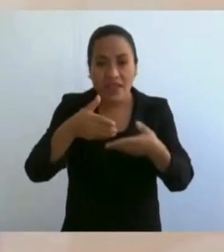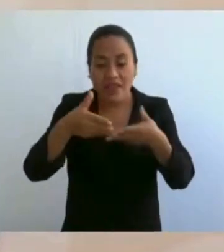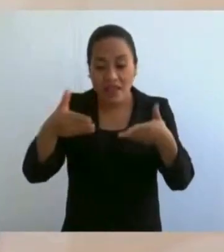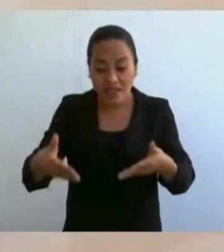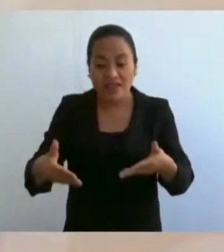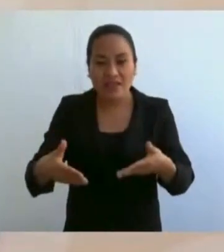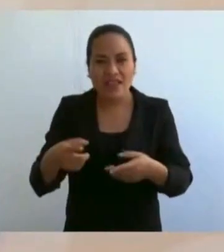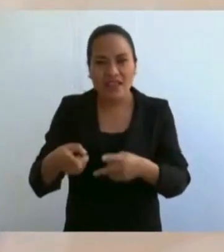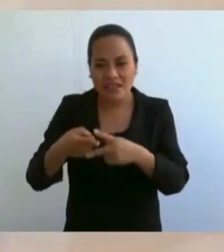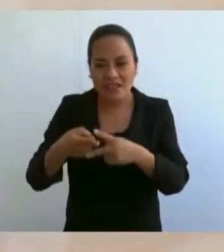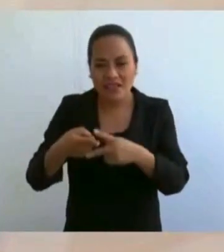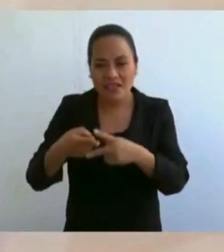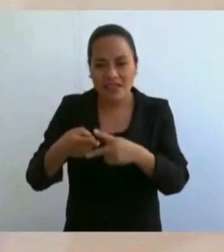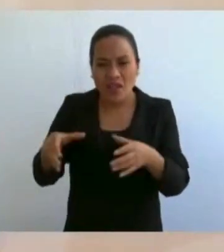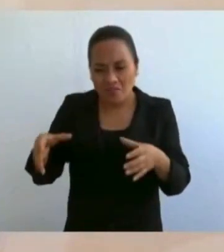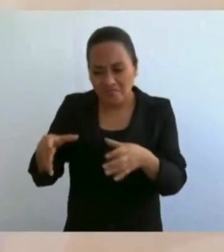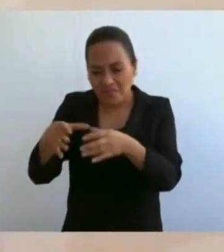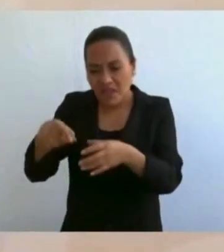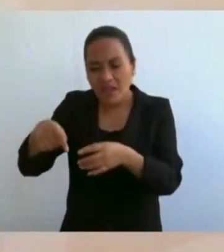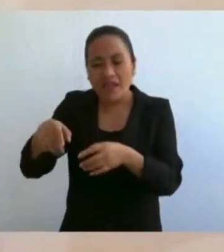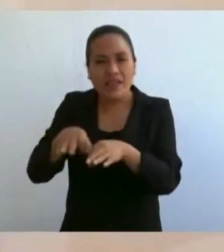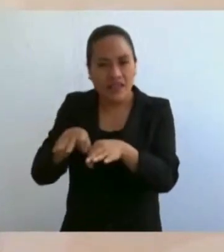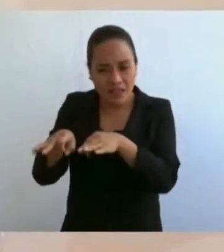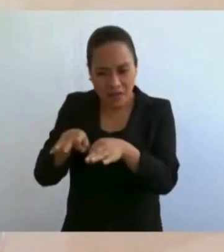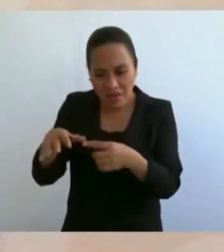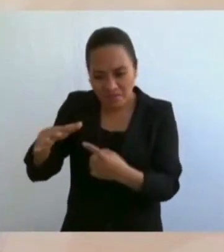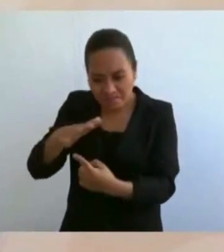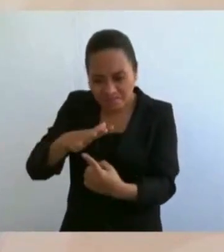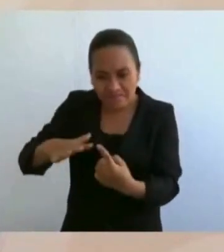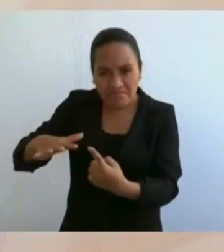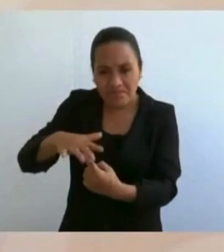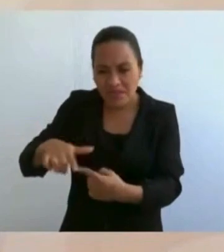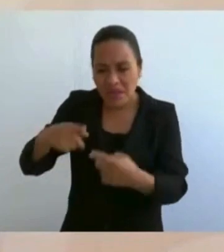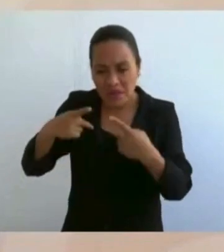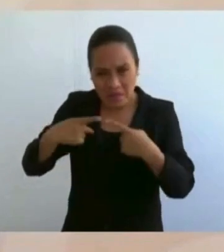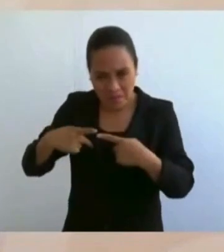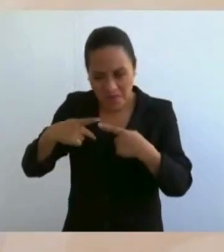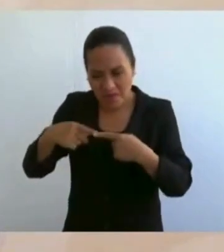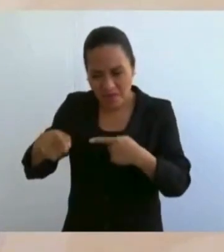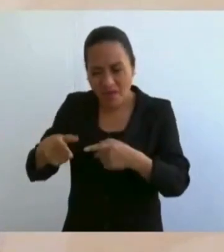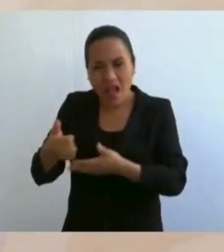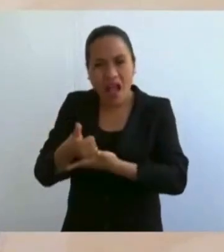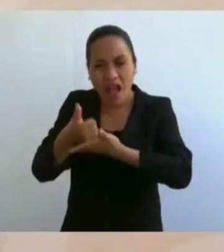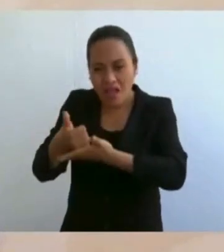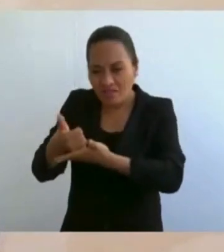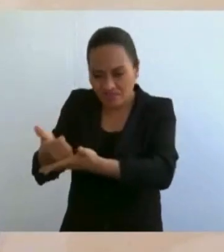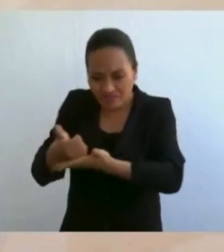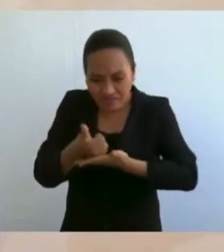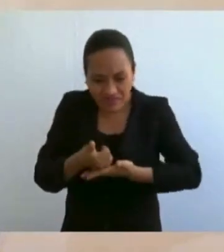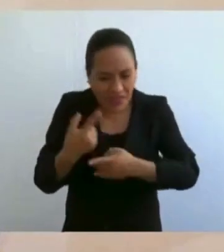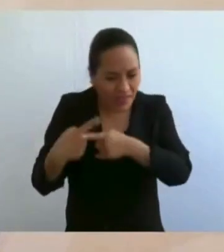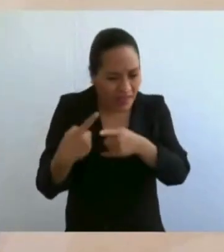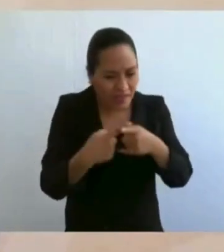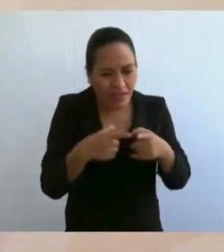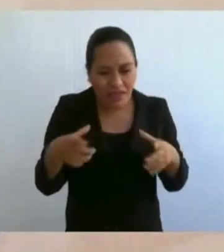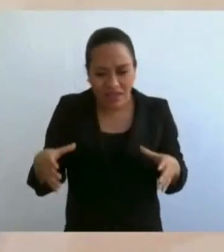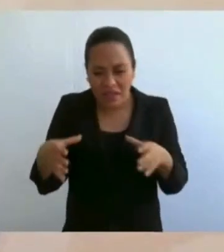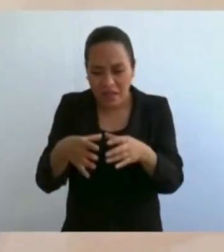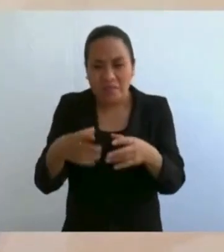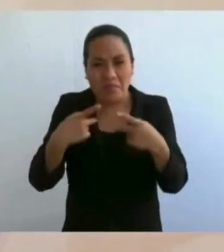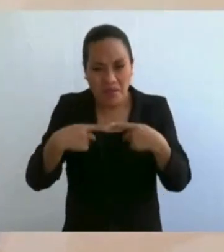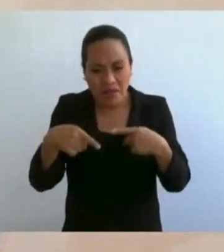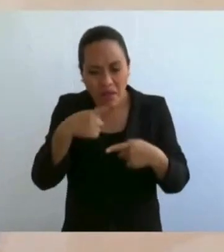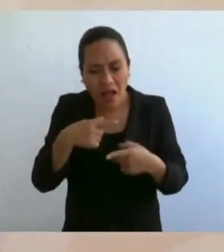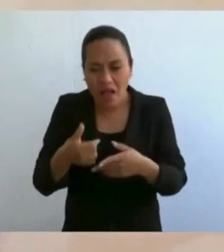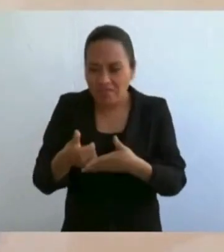partir de un trabajo comunitario, es decir, de la ayuda mutua y solidaria de la población, con